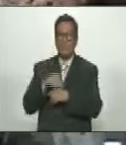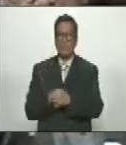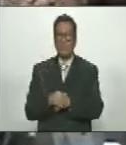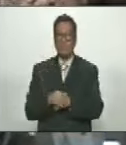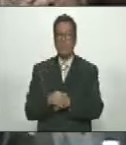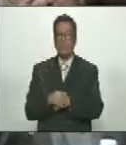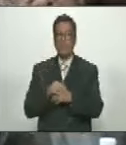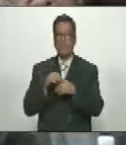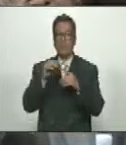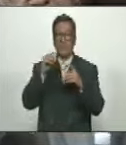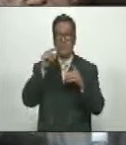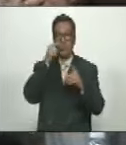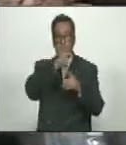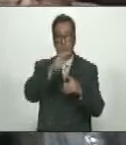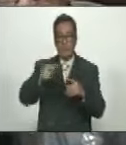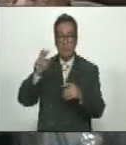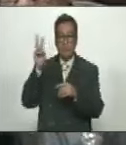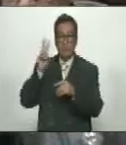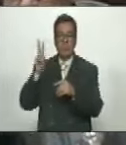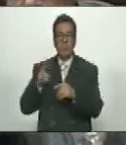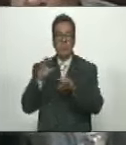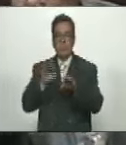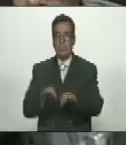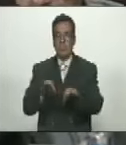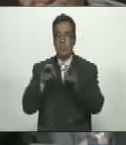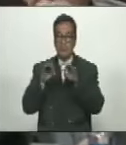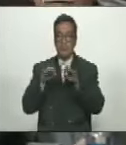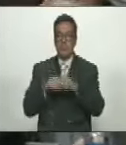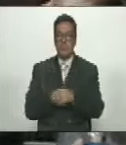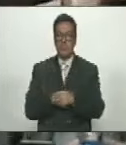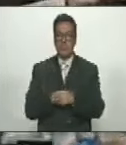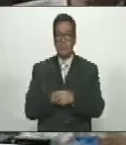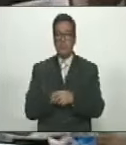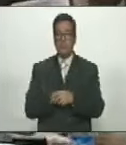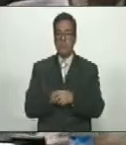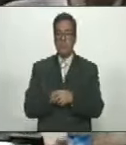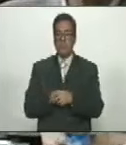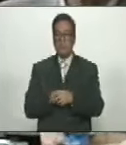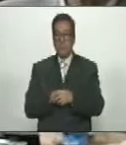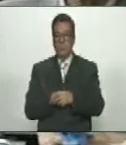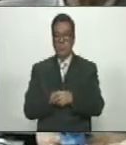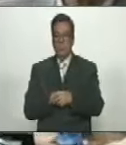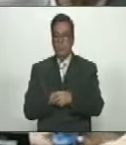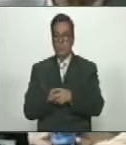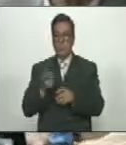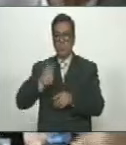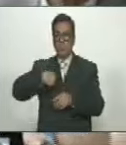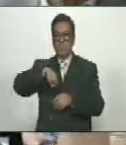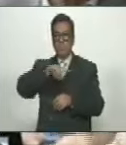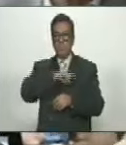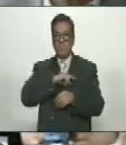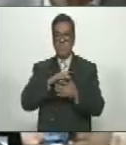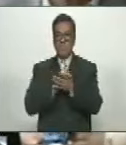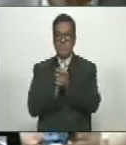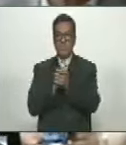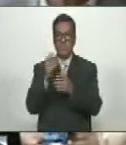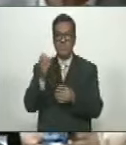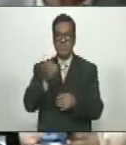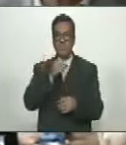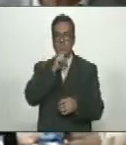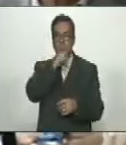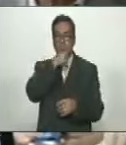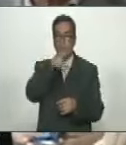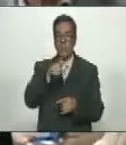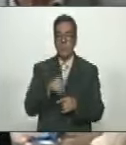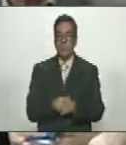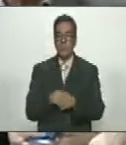Pueblo De Venezuela Especialmente A nuestros Congéneres Adultas Y adultos Mayores